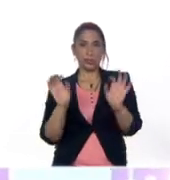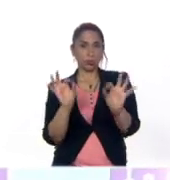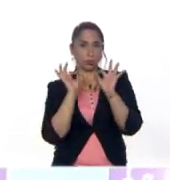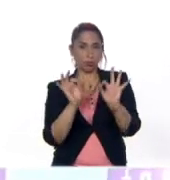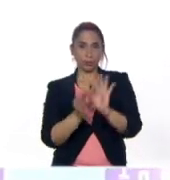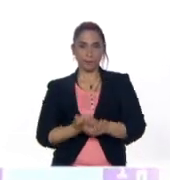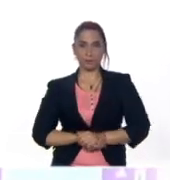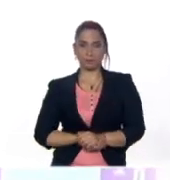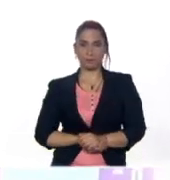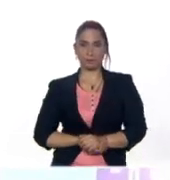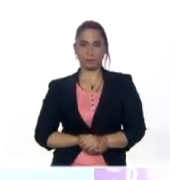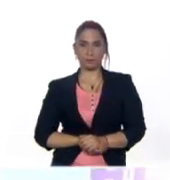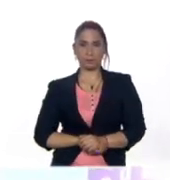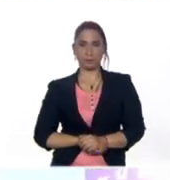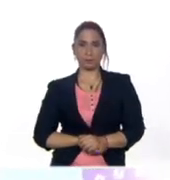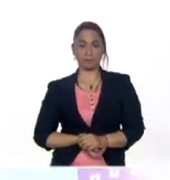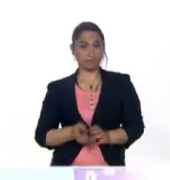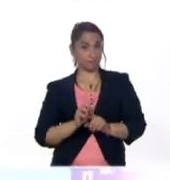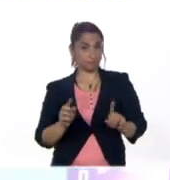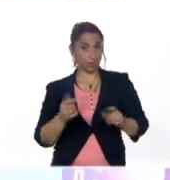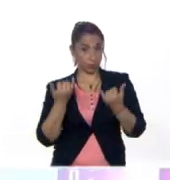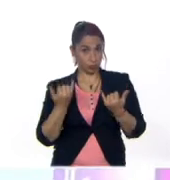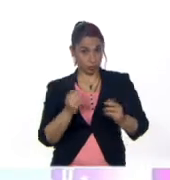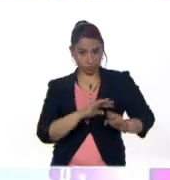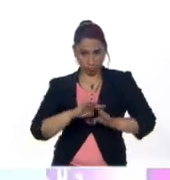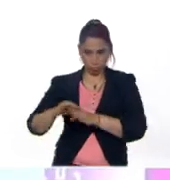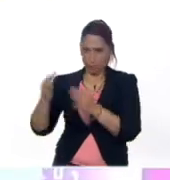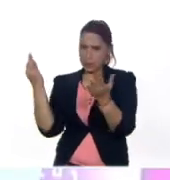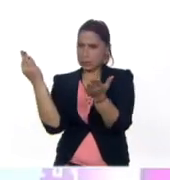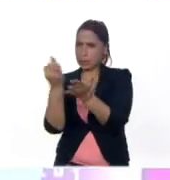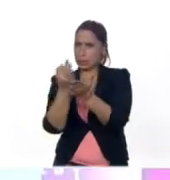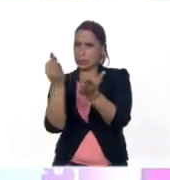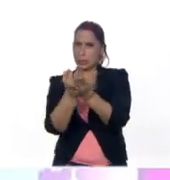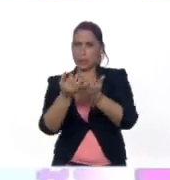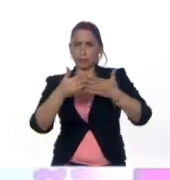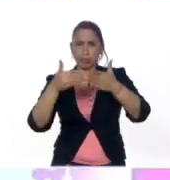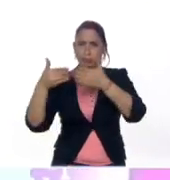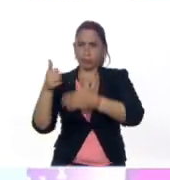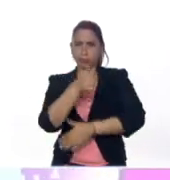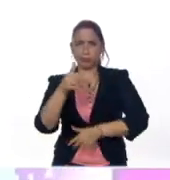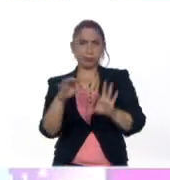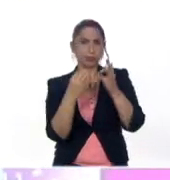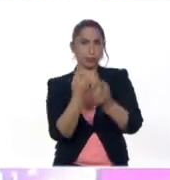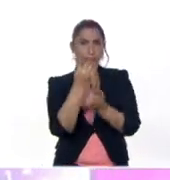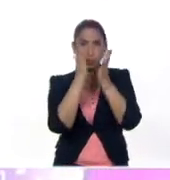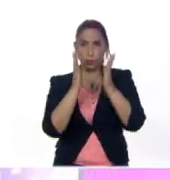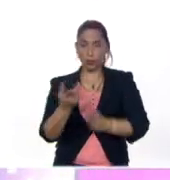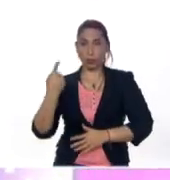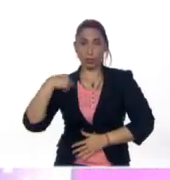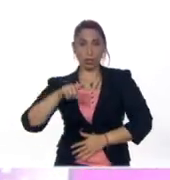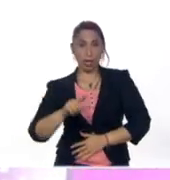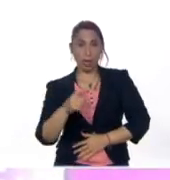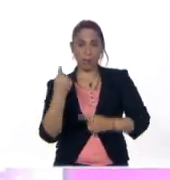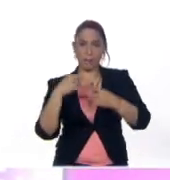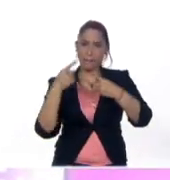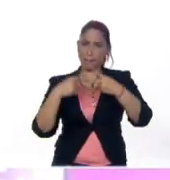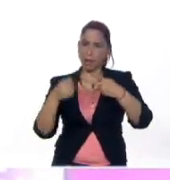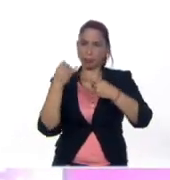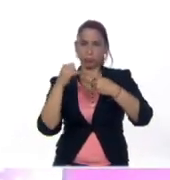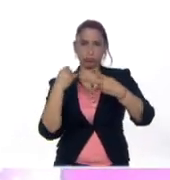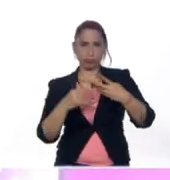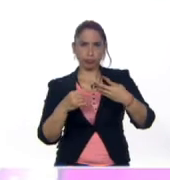modalidad de educación especial pero a continuación como siempre garantiza cada familia en la escuela tendremos herramientas